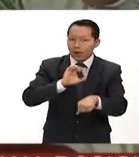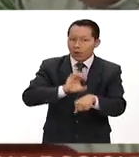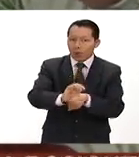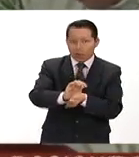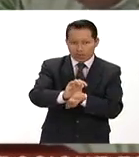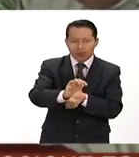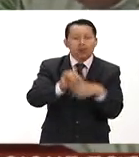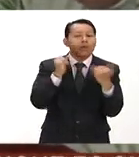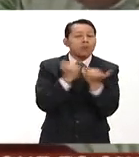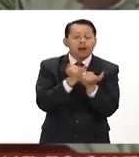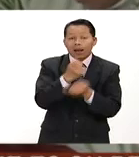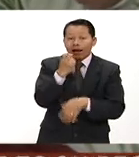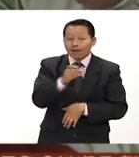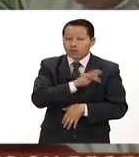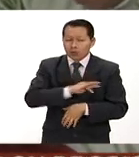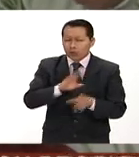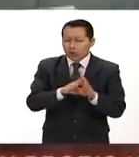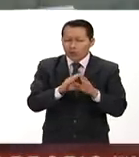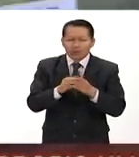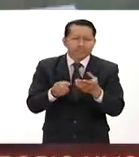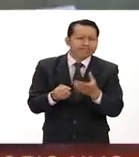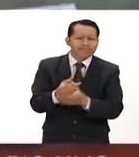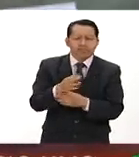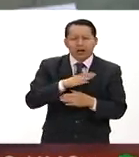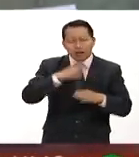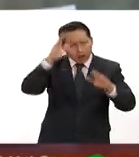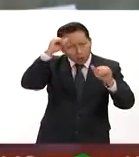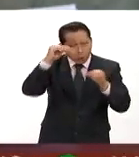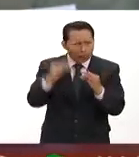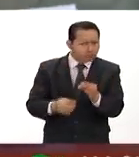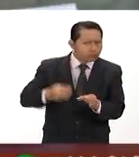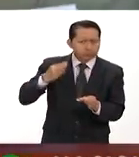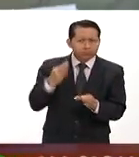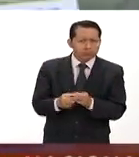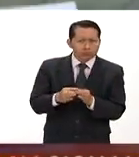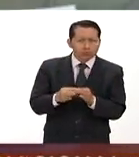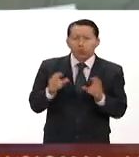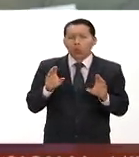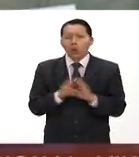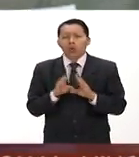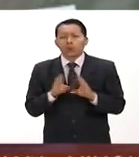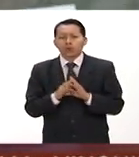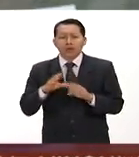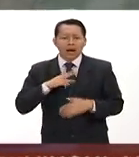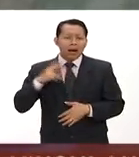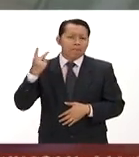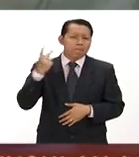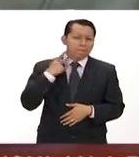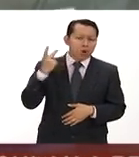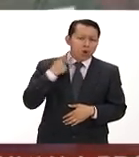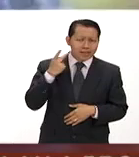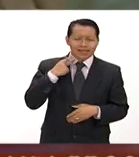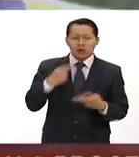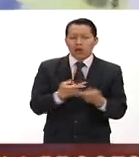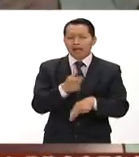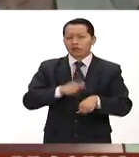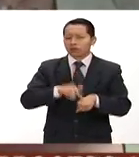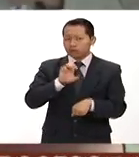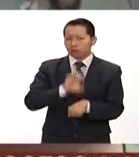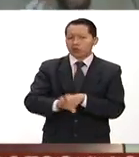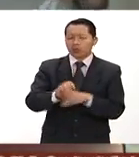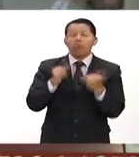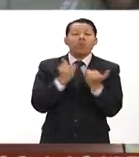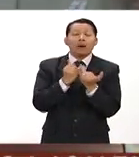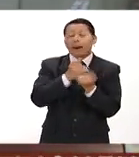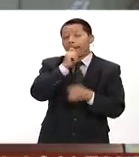paz para que se implementen los acuerdos es un gran pacto político nacional y el presidente